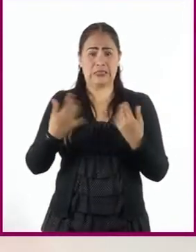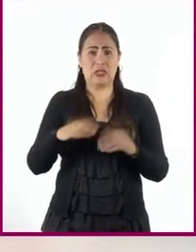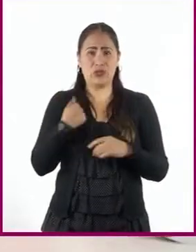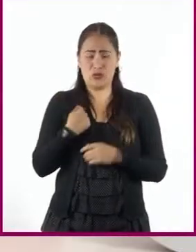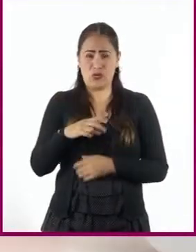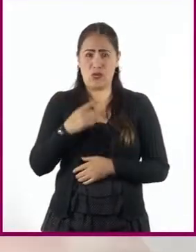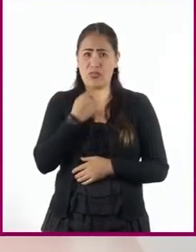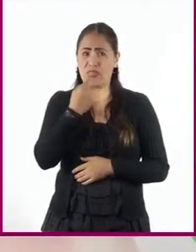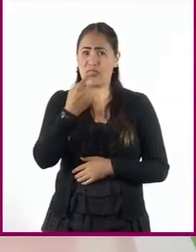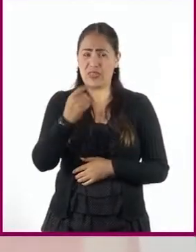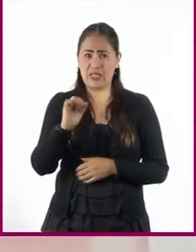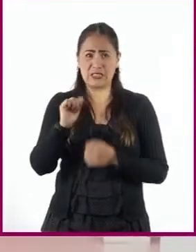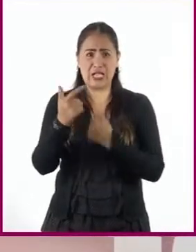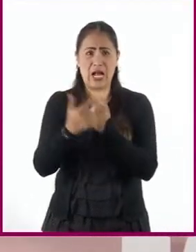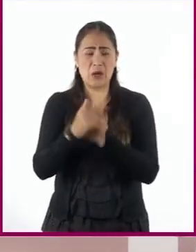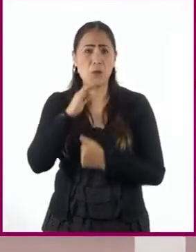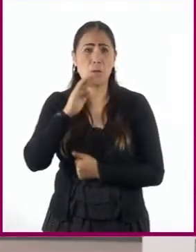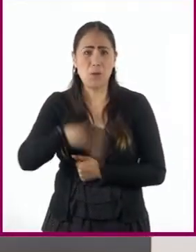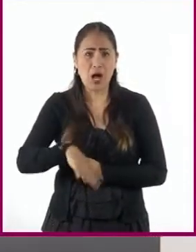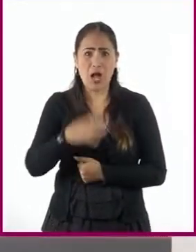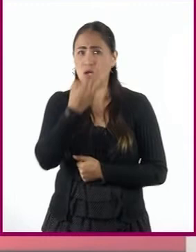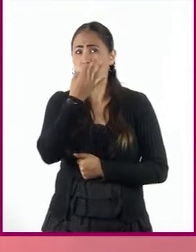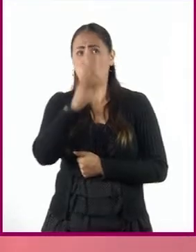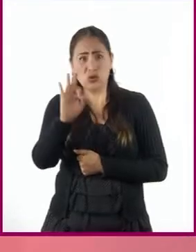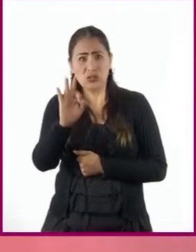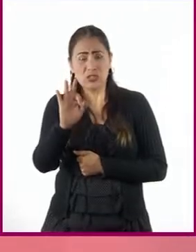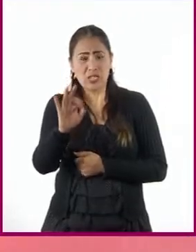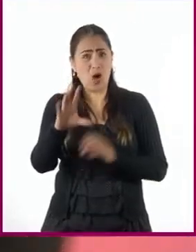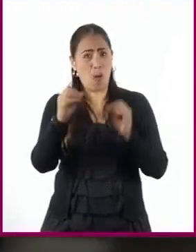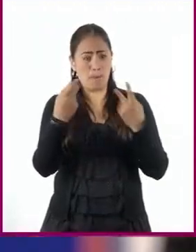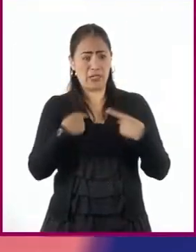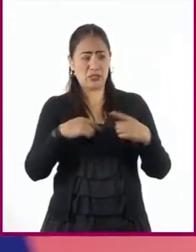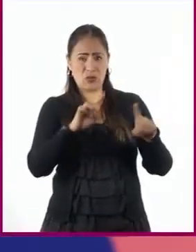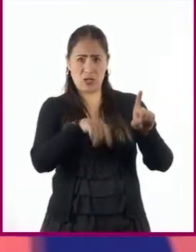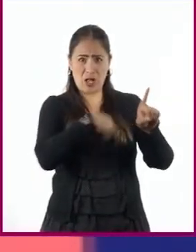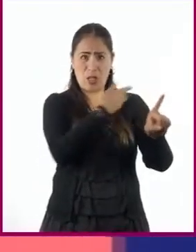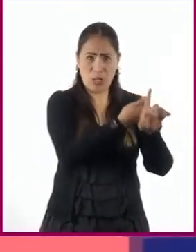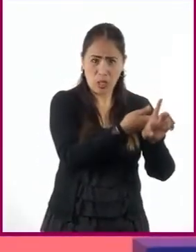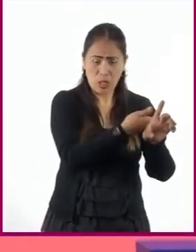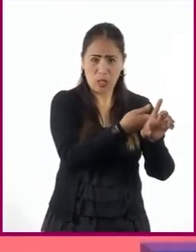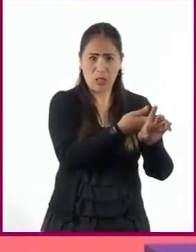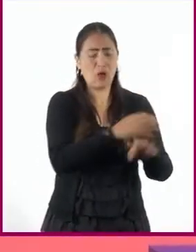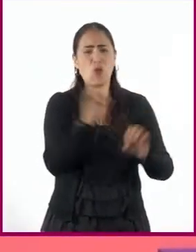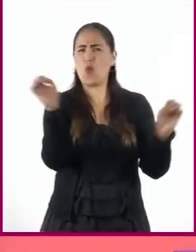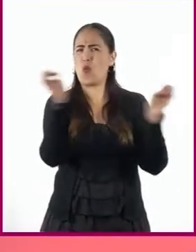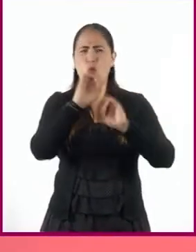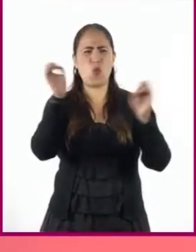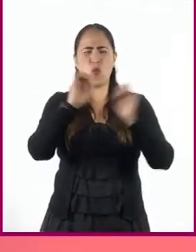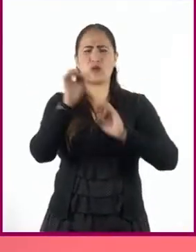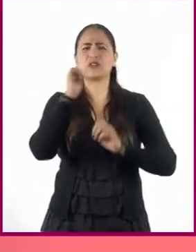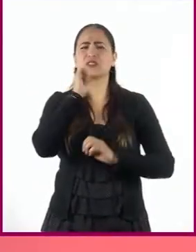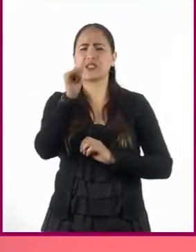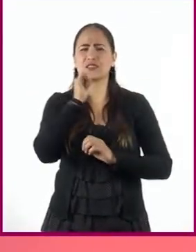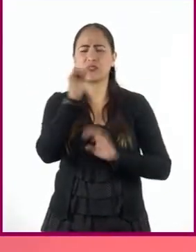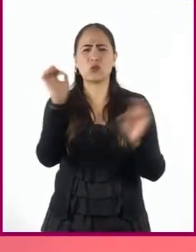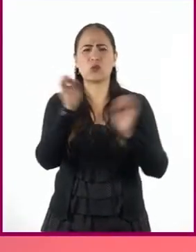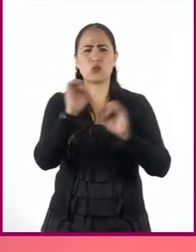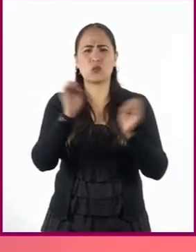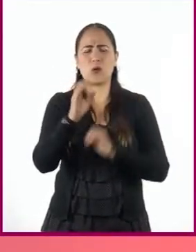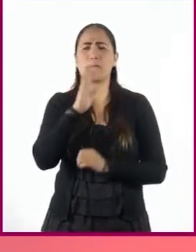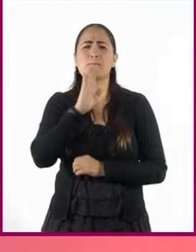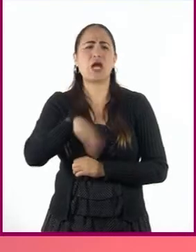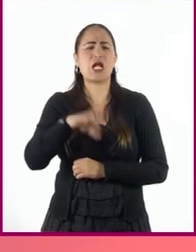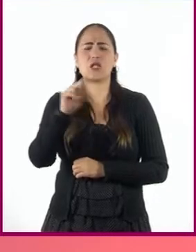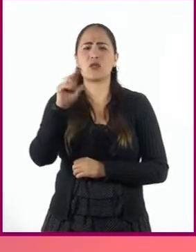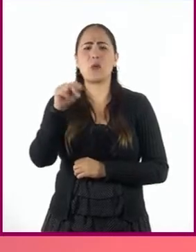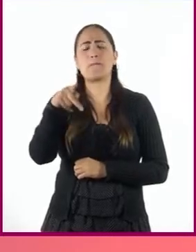espantosísimo. Se me salió una grosería. Ofendí a alguien. No, no, no. Claro que no. Nada incorrecto ni ofensivo. Simplemente